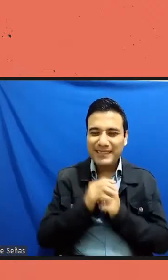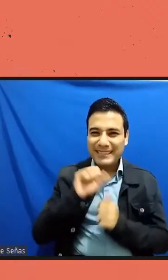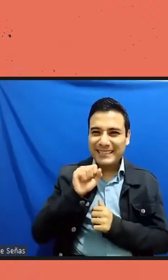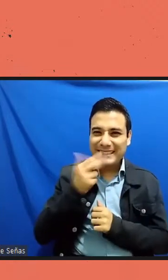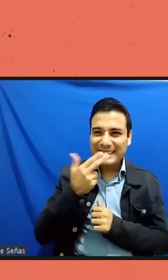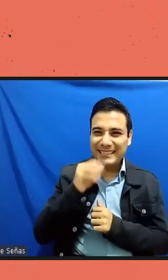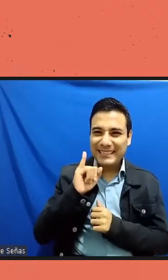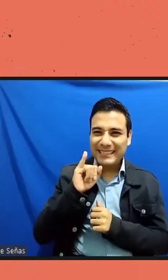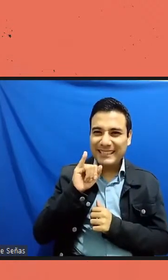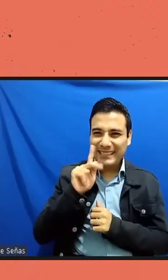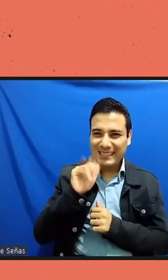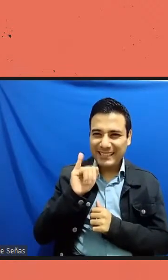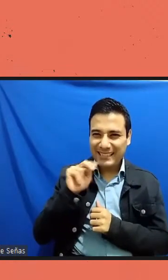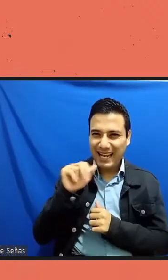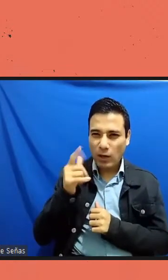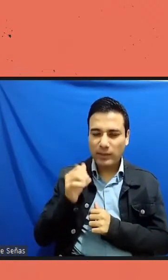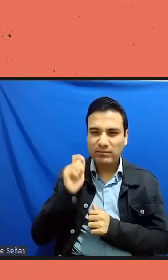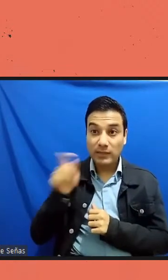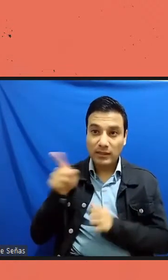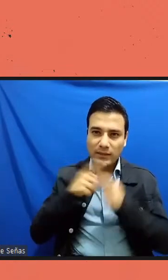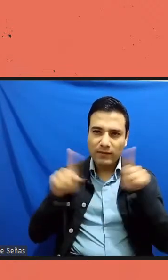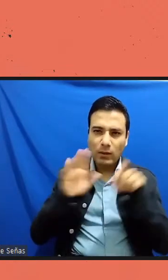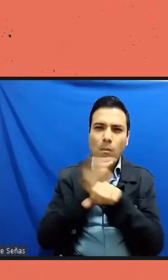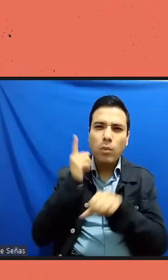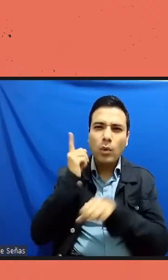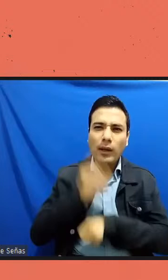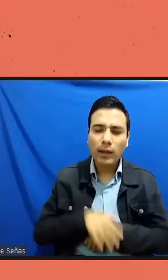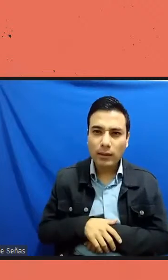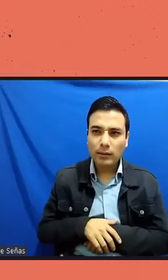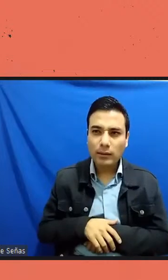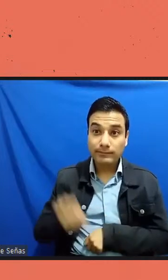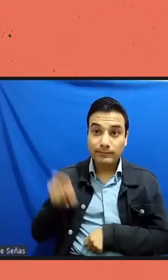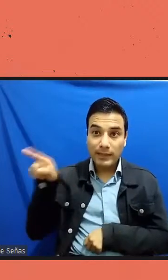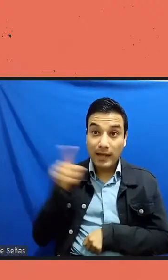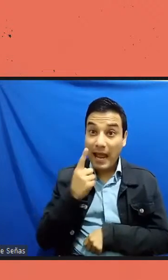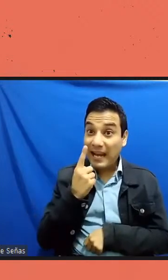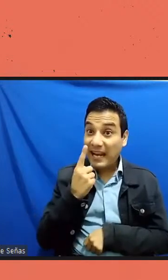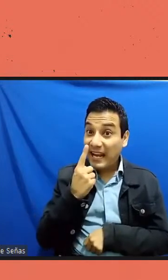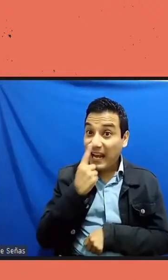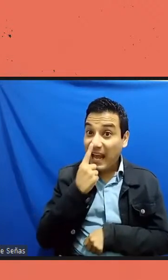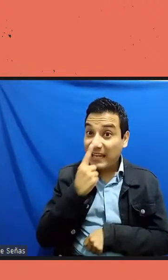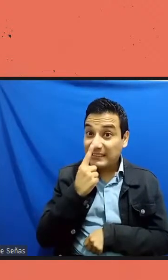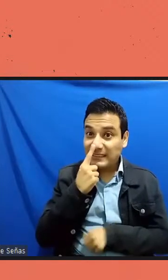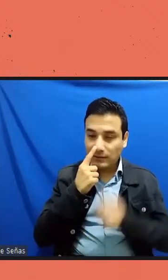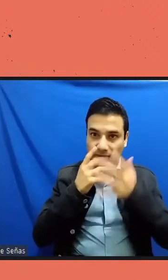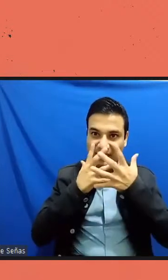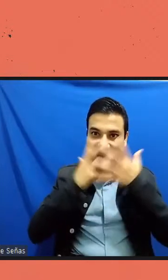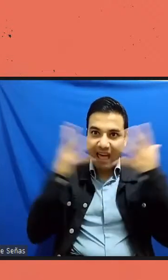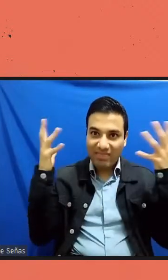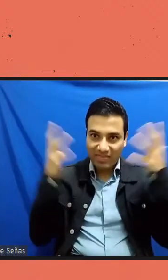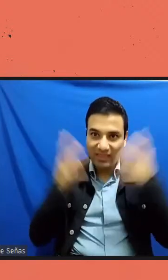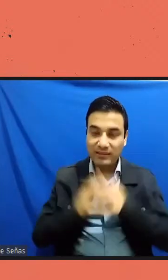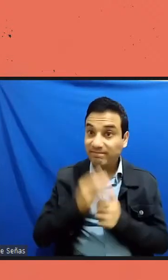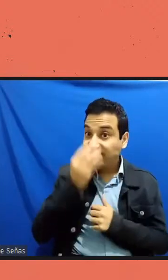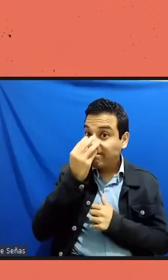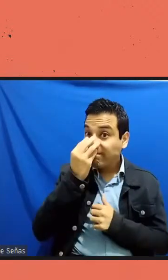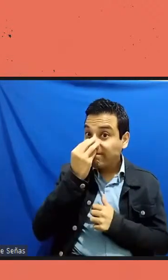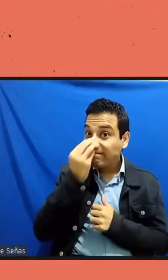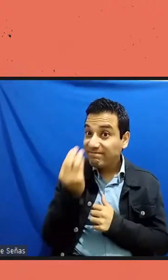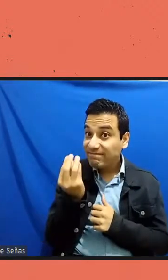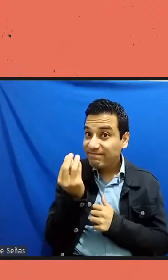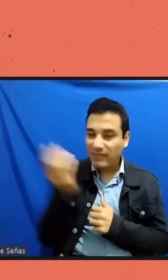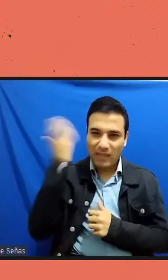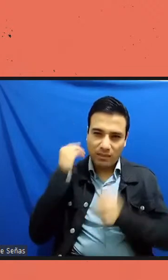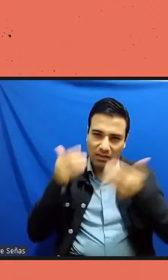lo hacía distinto era el tamaño descomunal de su nariz, algo que precedía a su nacimiento.